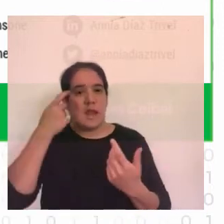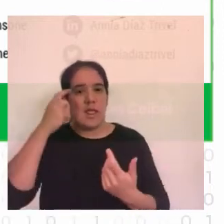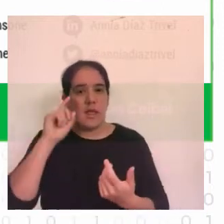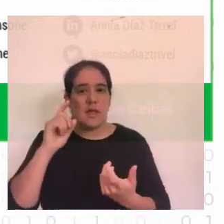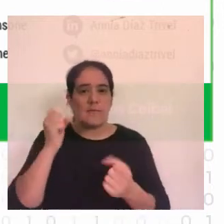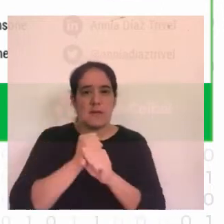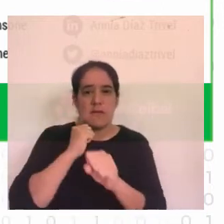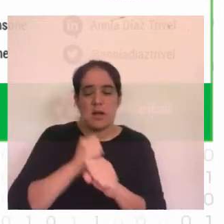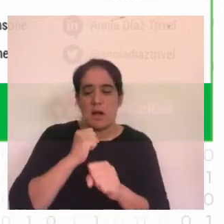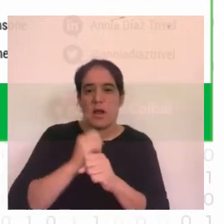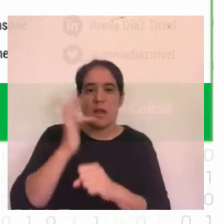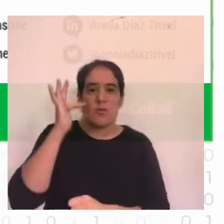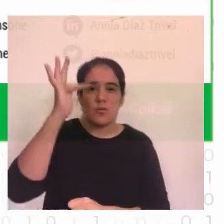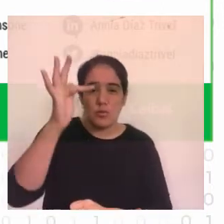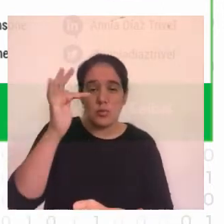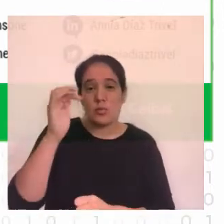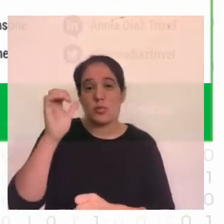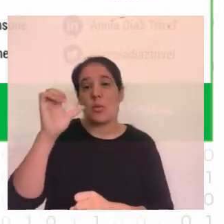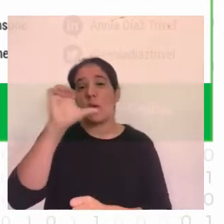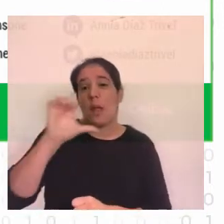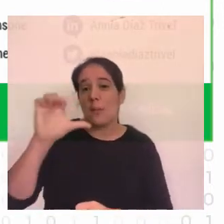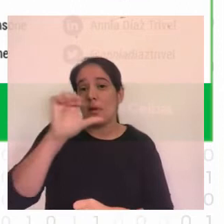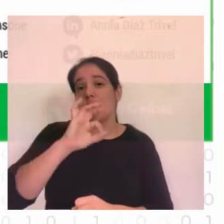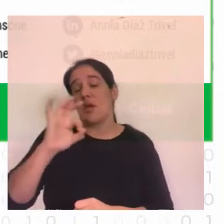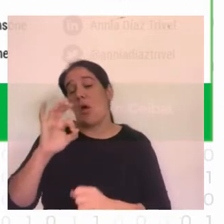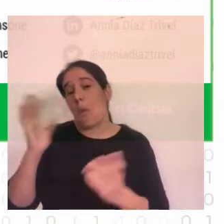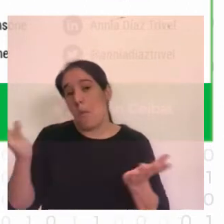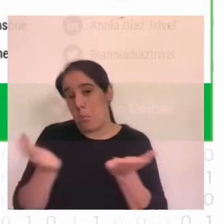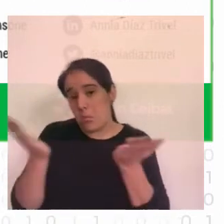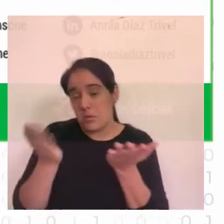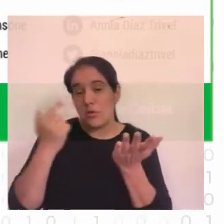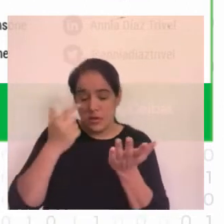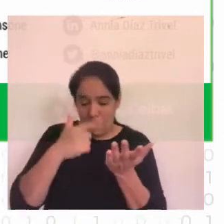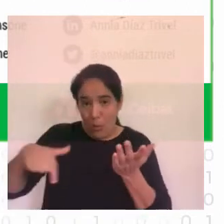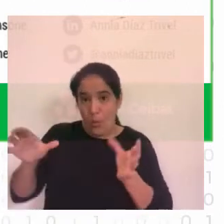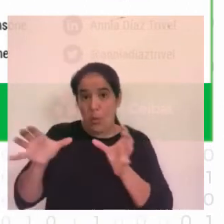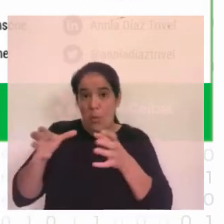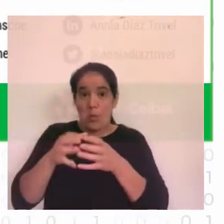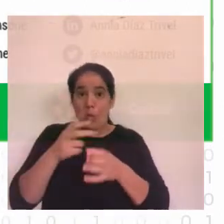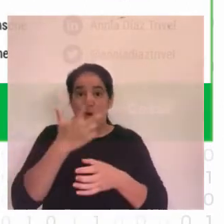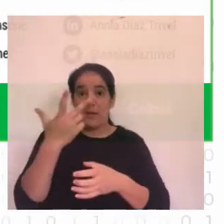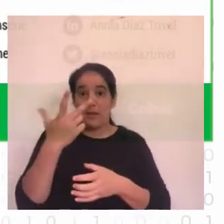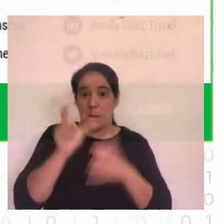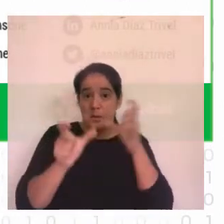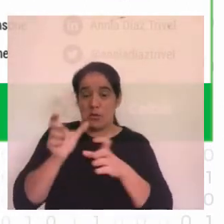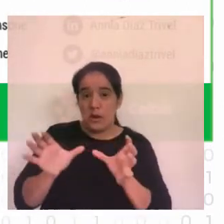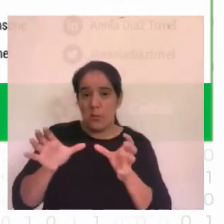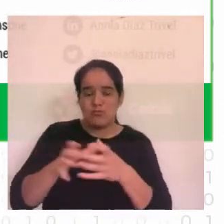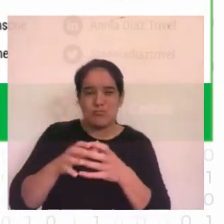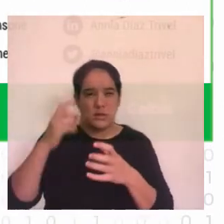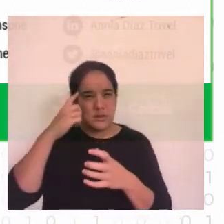negocio o emprendimiento y bueno teníamos que formar un equipo de tres integrantes armar la idea